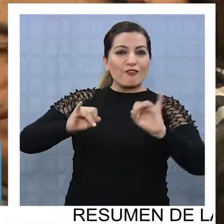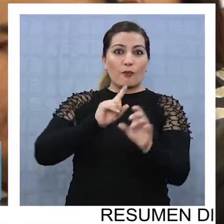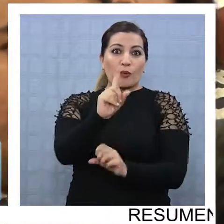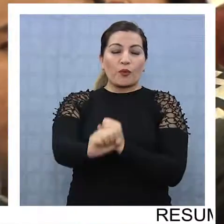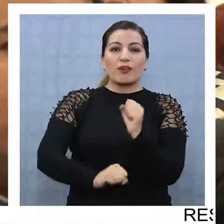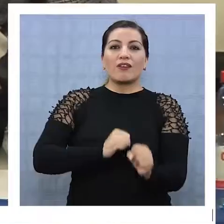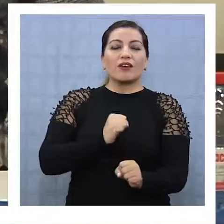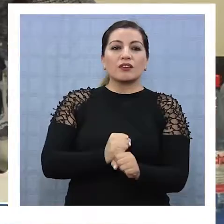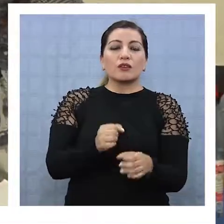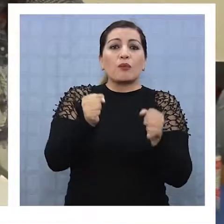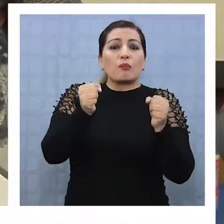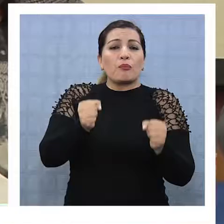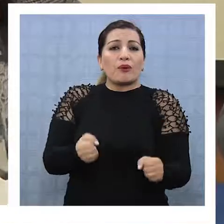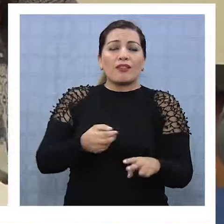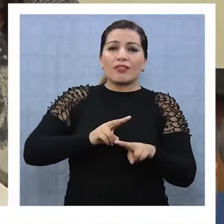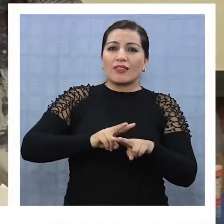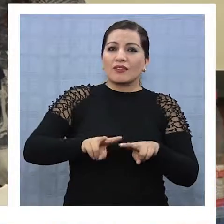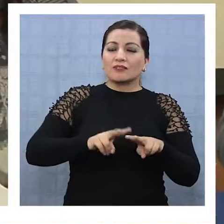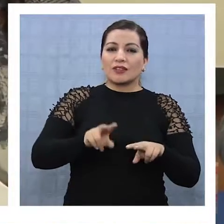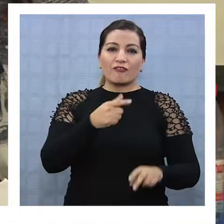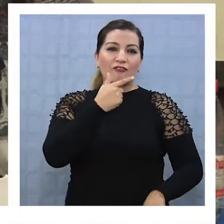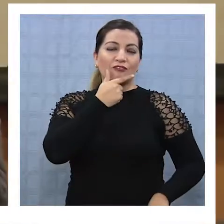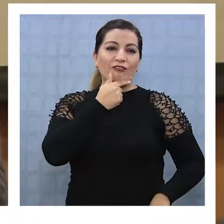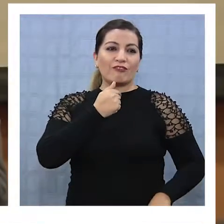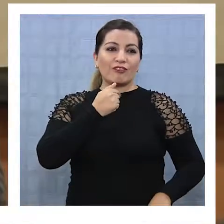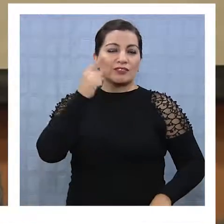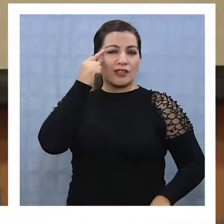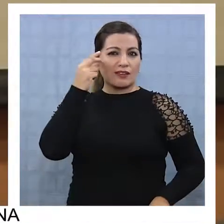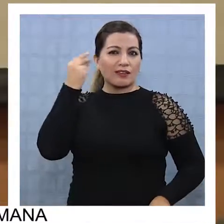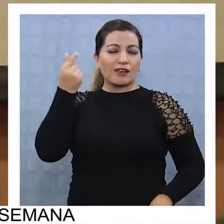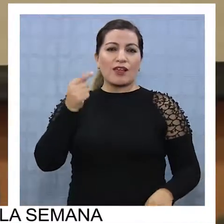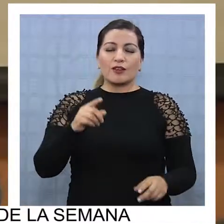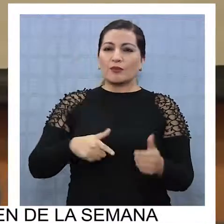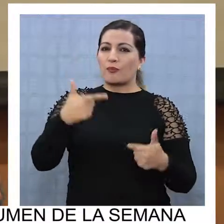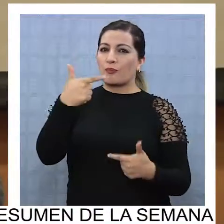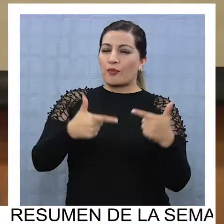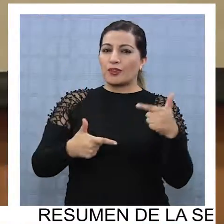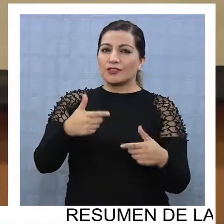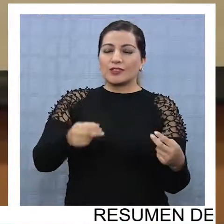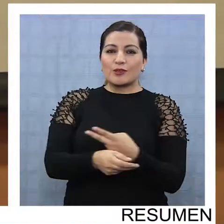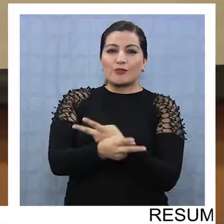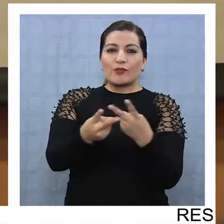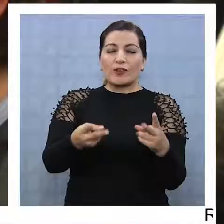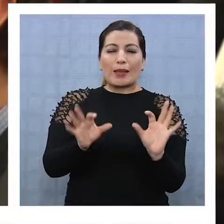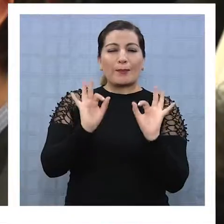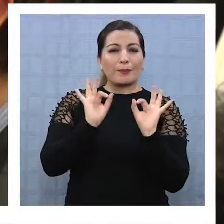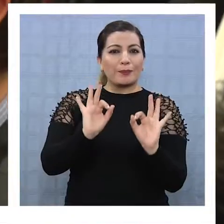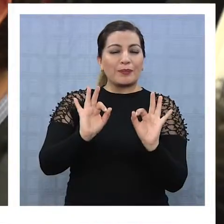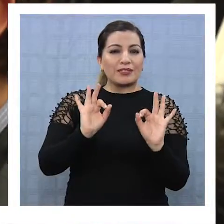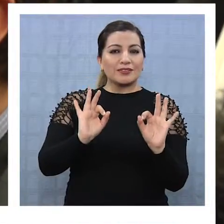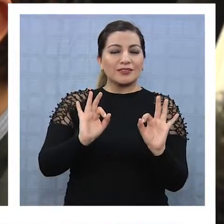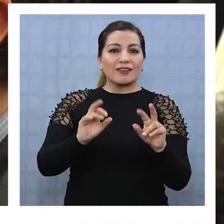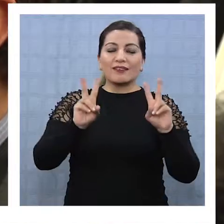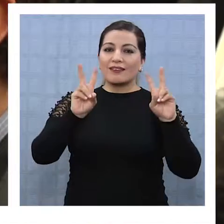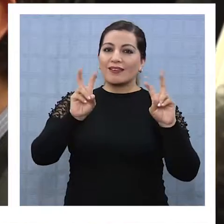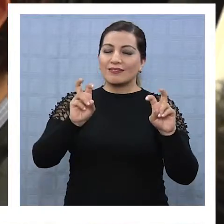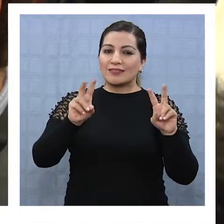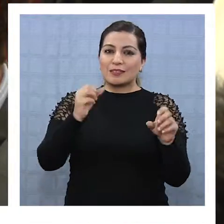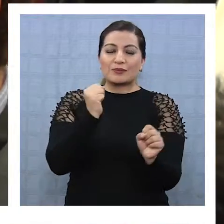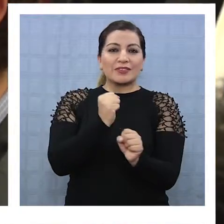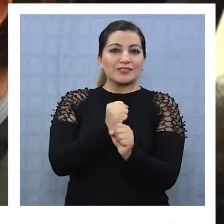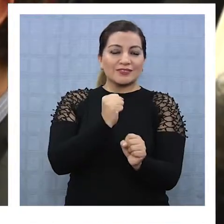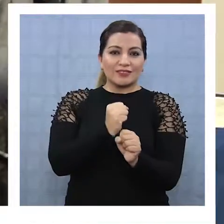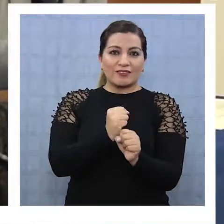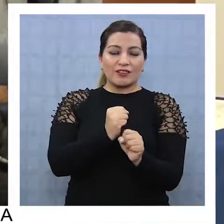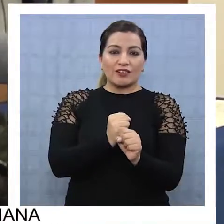primer informe anual, podría redundar en la facilidad de crear políticas públicas, especialmente en el campo laboral, desde